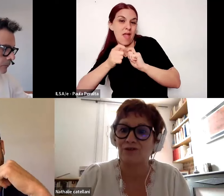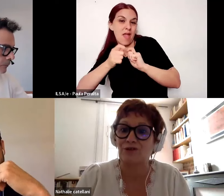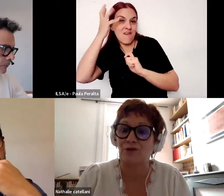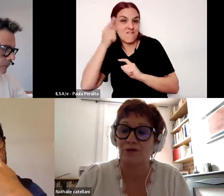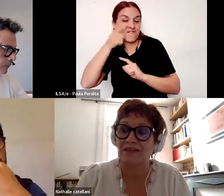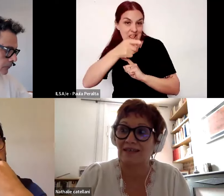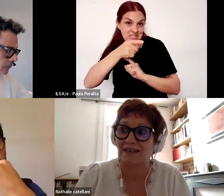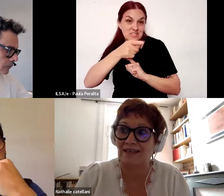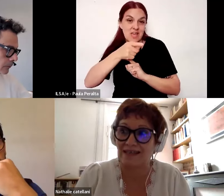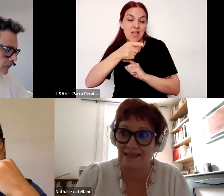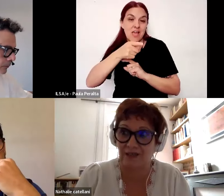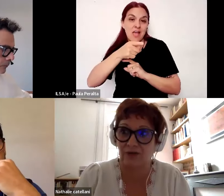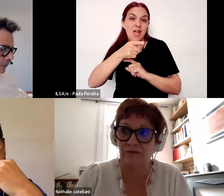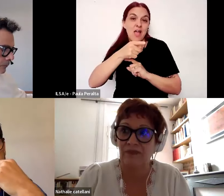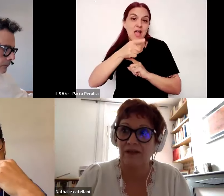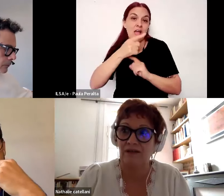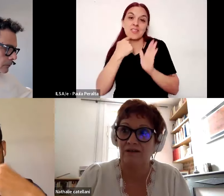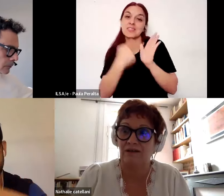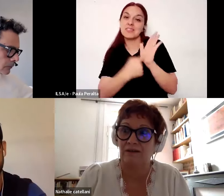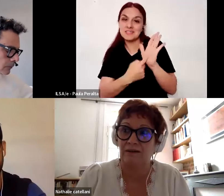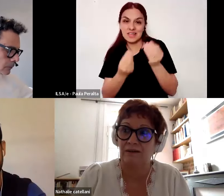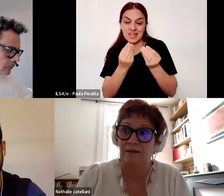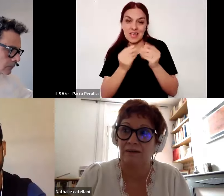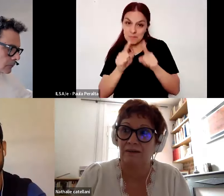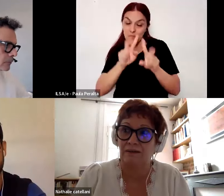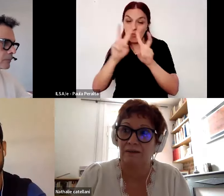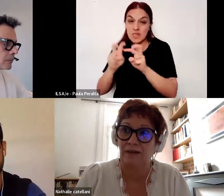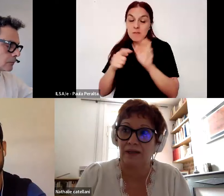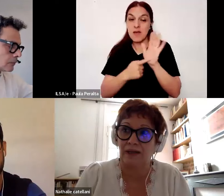se plantea justamente esta cuestión